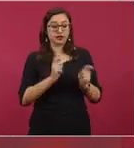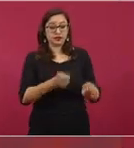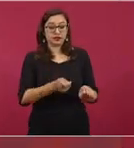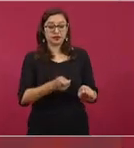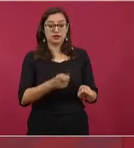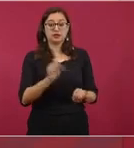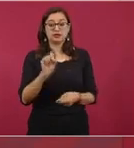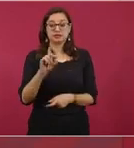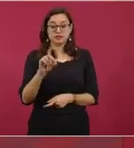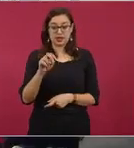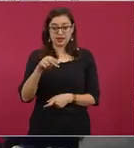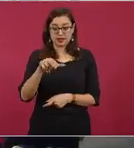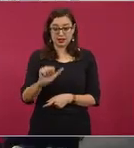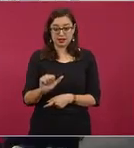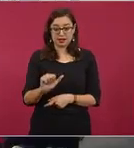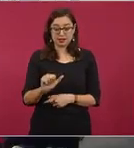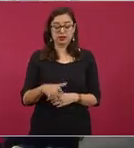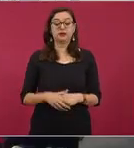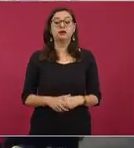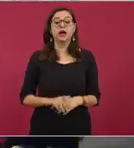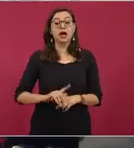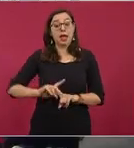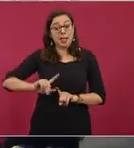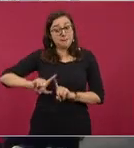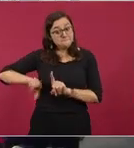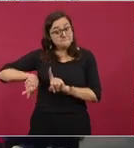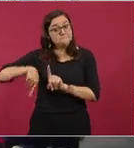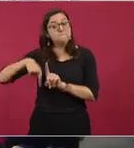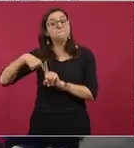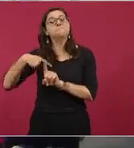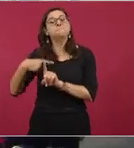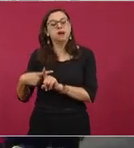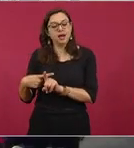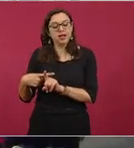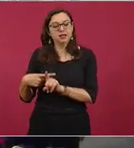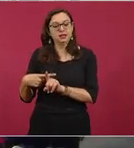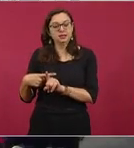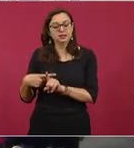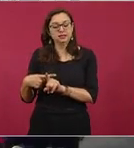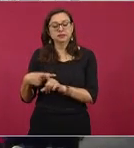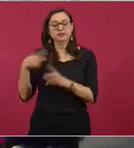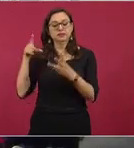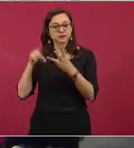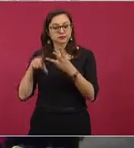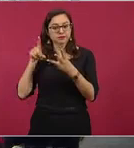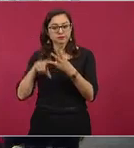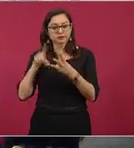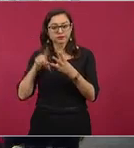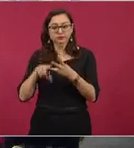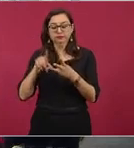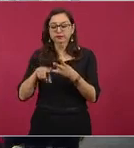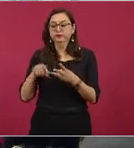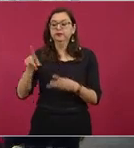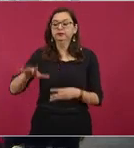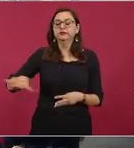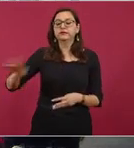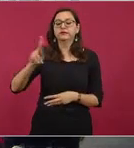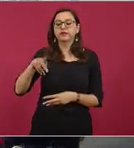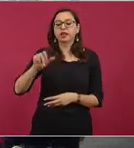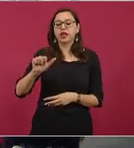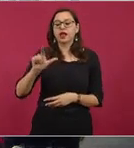Secretaría de la Defensa. Y se va a ampliar la Reserva Natural de Calagmul,